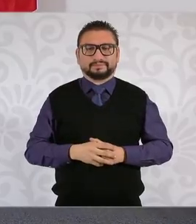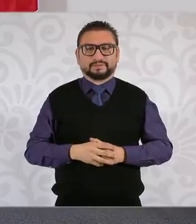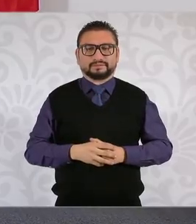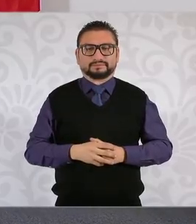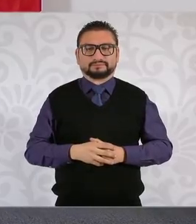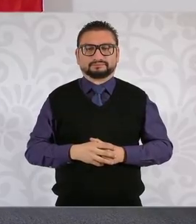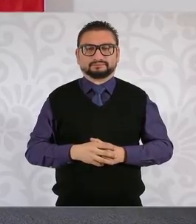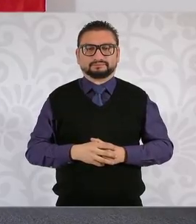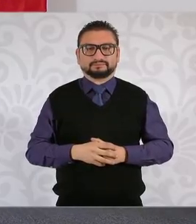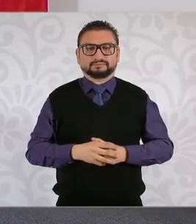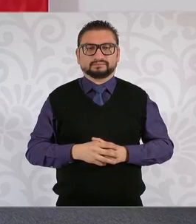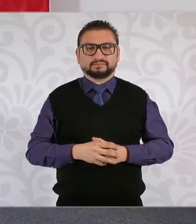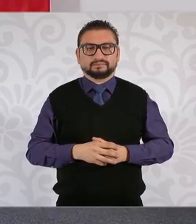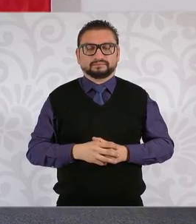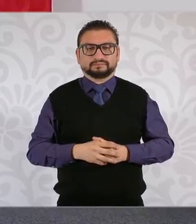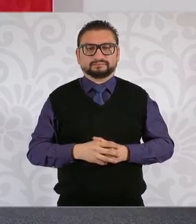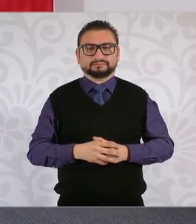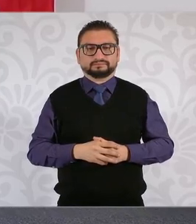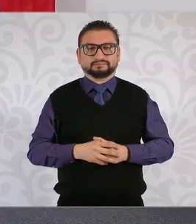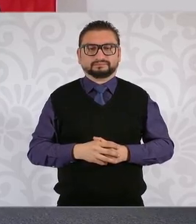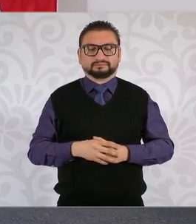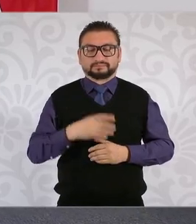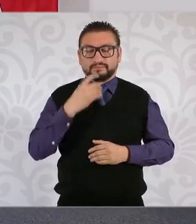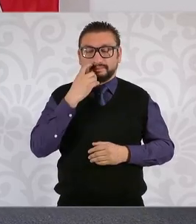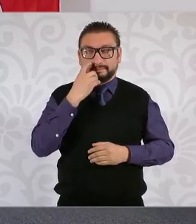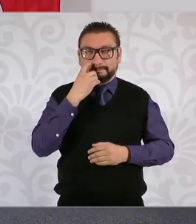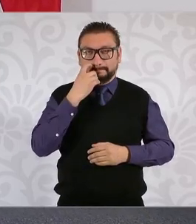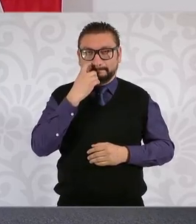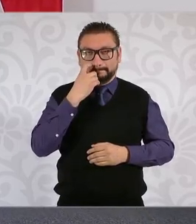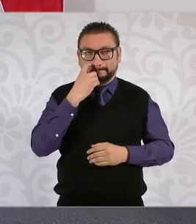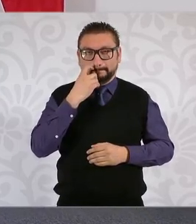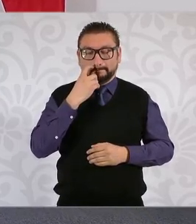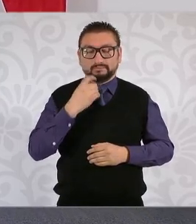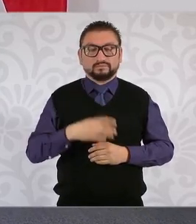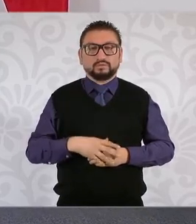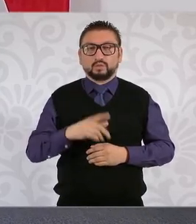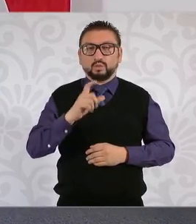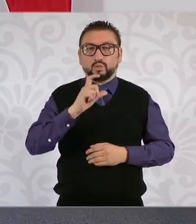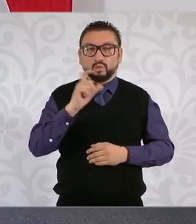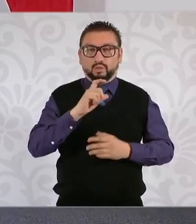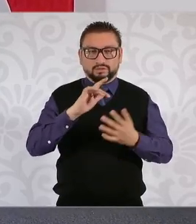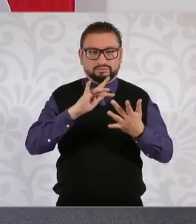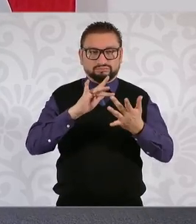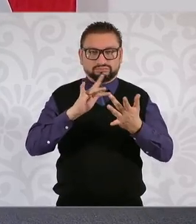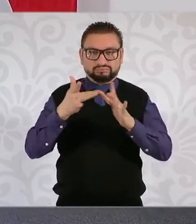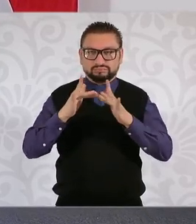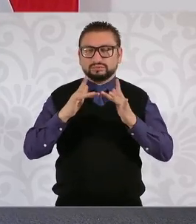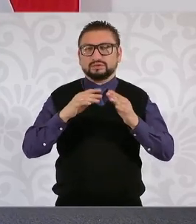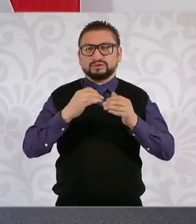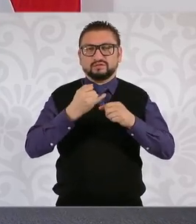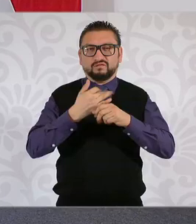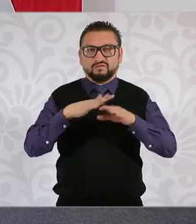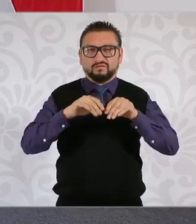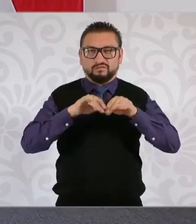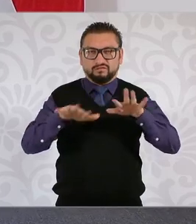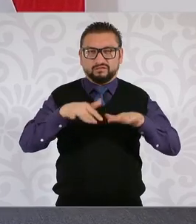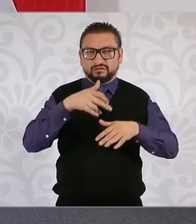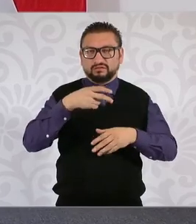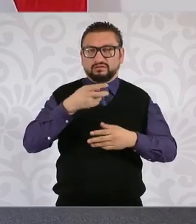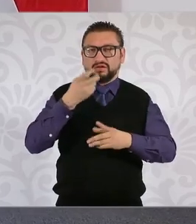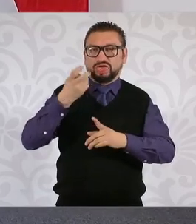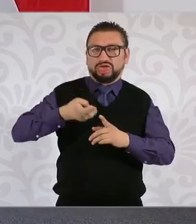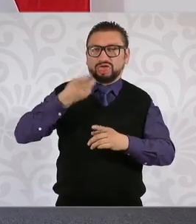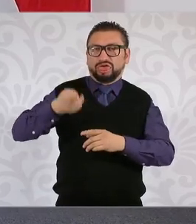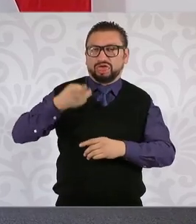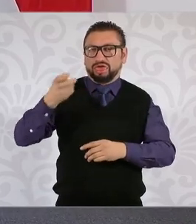¿cuál es el problema de esta crítica en redes sociales esta ofensiva esta